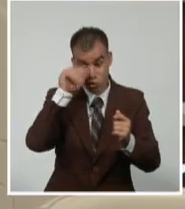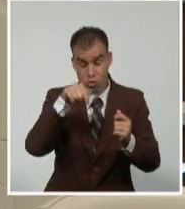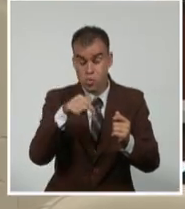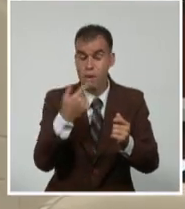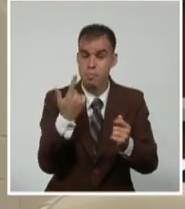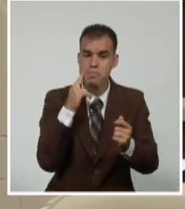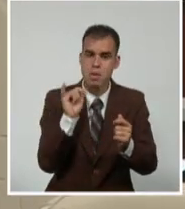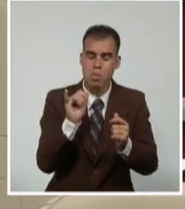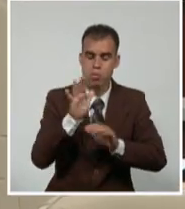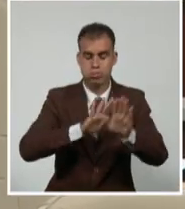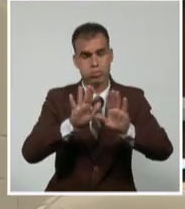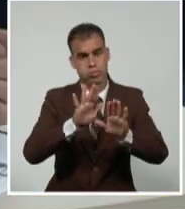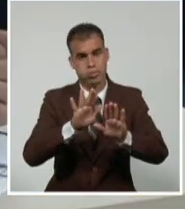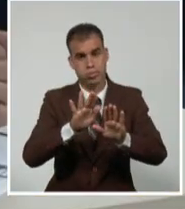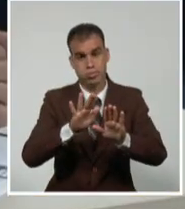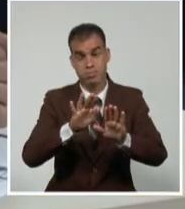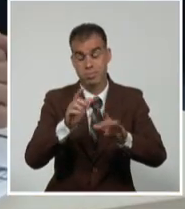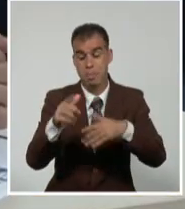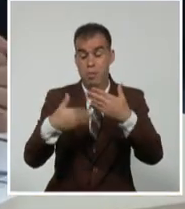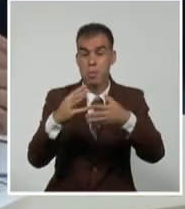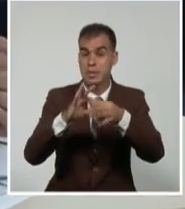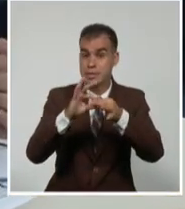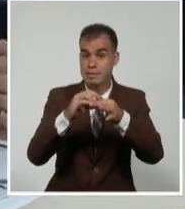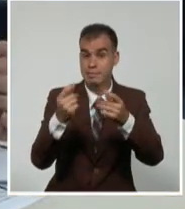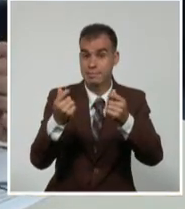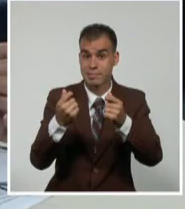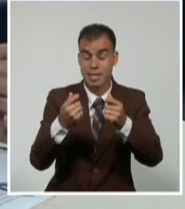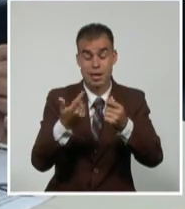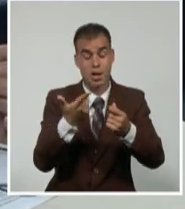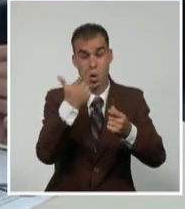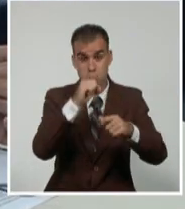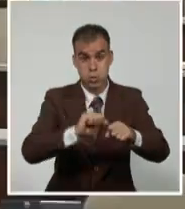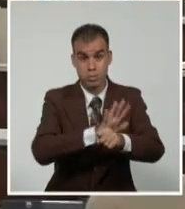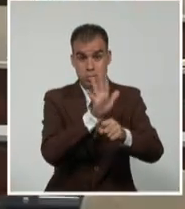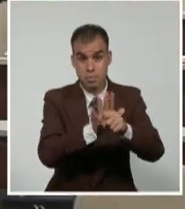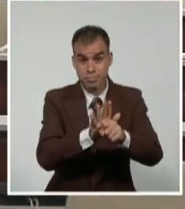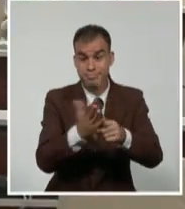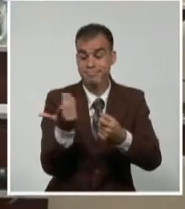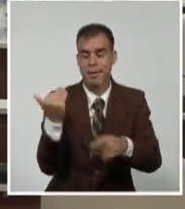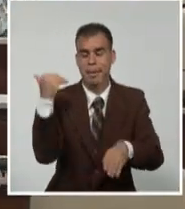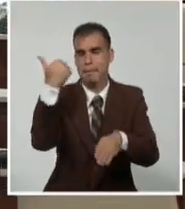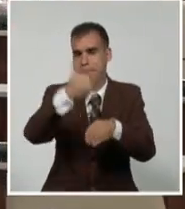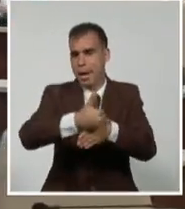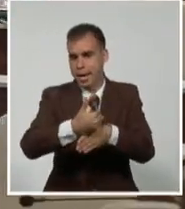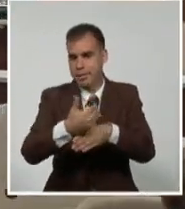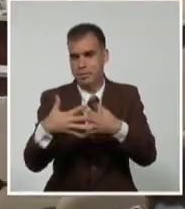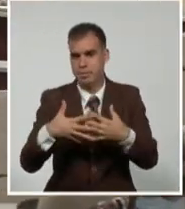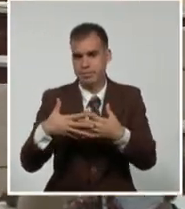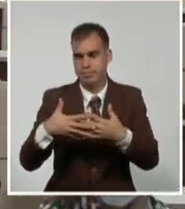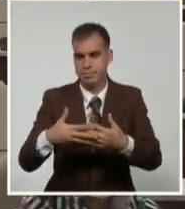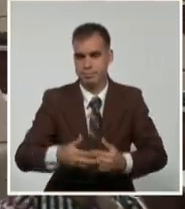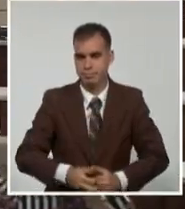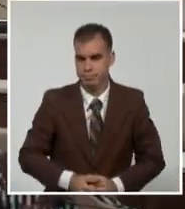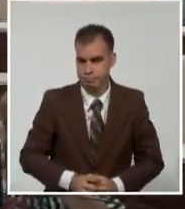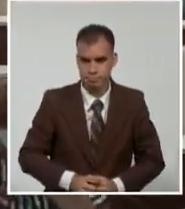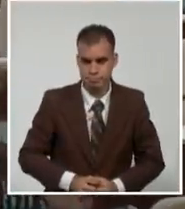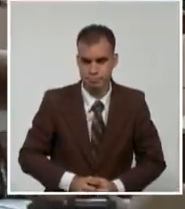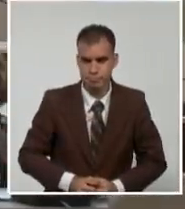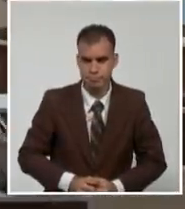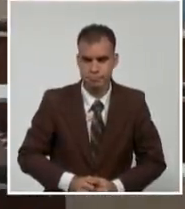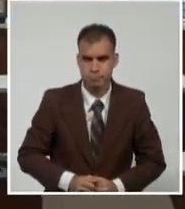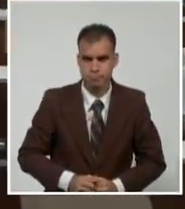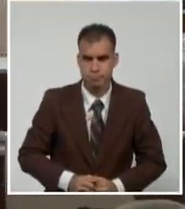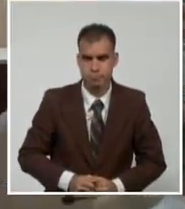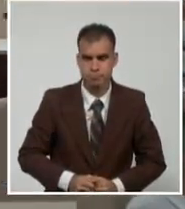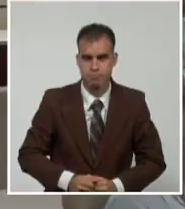derivada de la pandemia de COVID-19 y el recrudecimiento de la hostilidad estadounidense. Héctor Martínez, Sistema Informativo de la